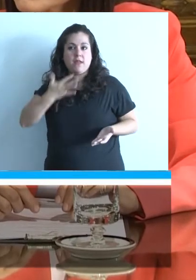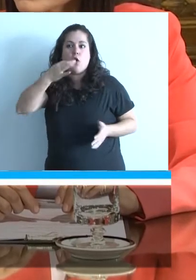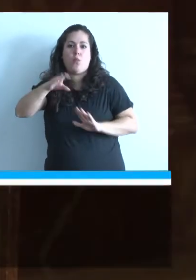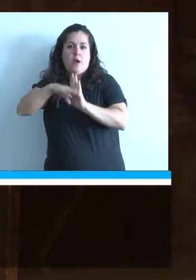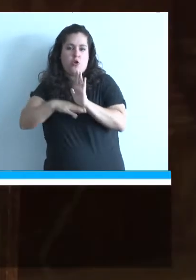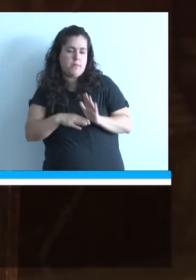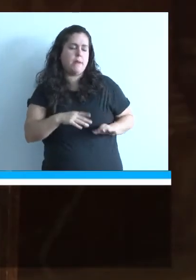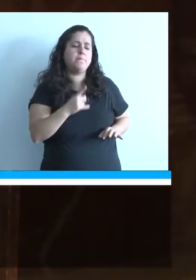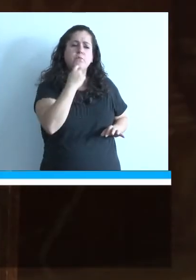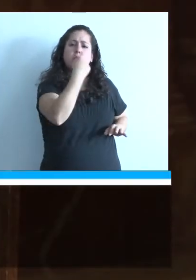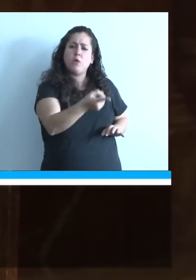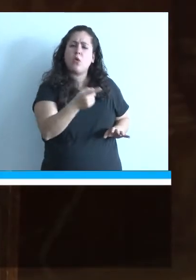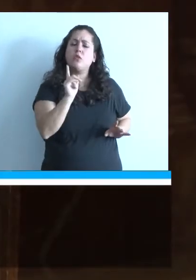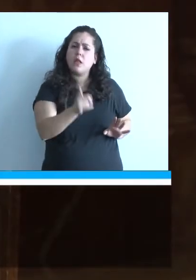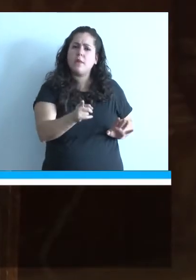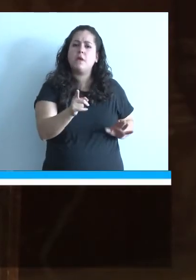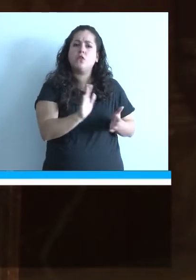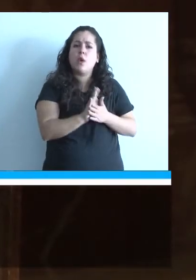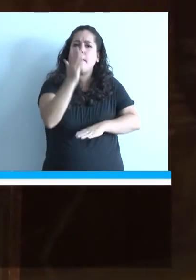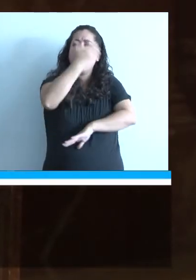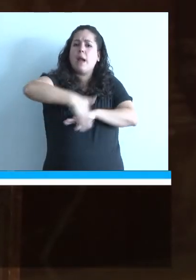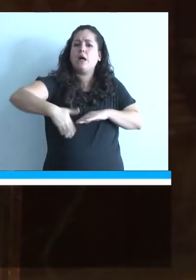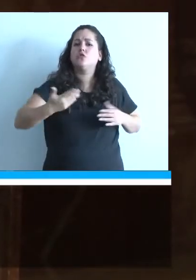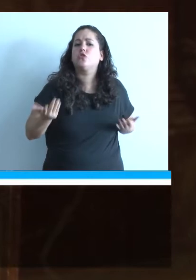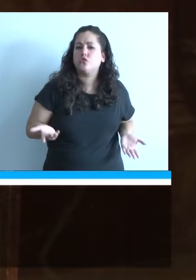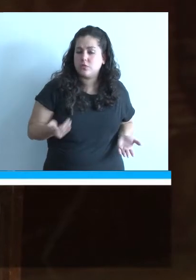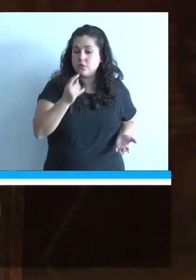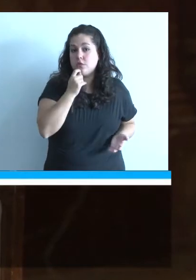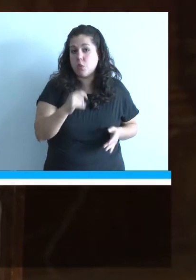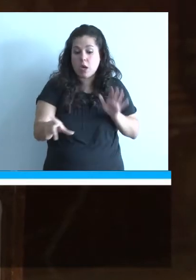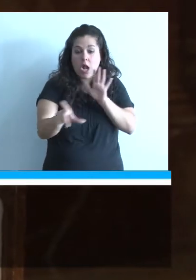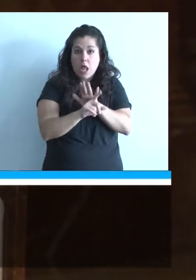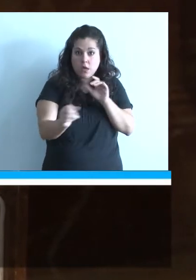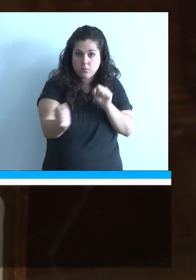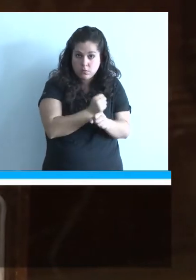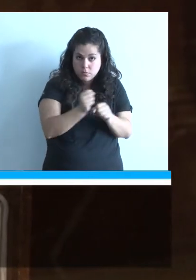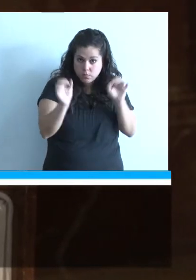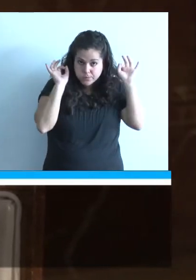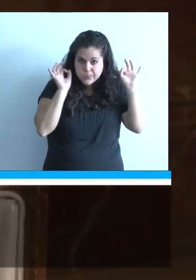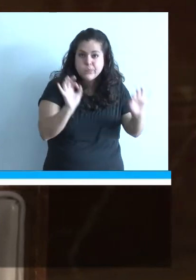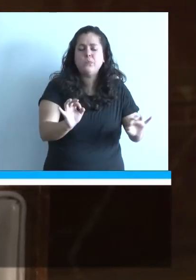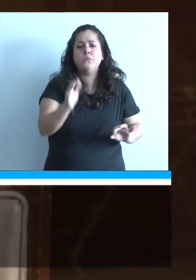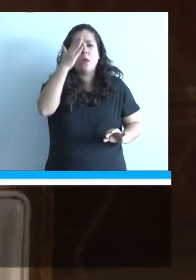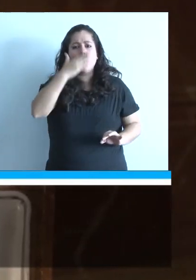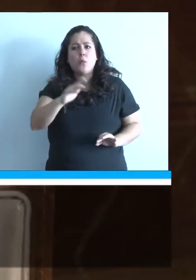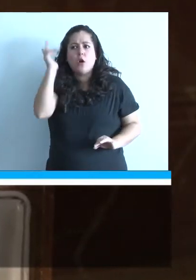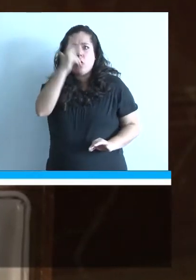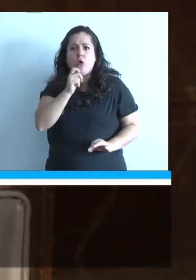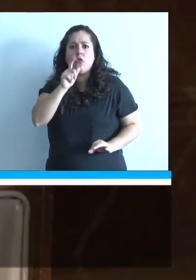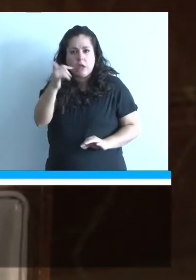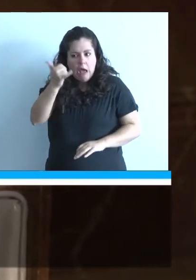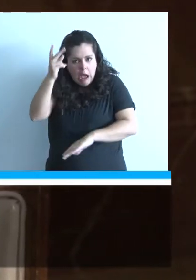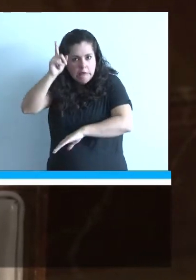bajo una norma. Y la pregunta más importante que le quería hacer es el tema de los plazos, ¿no? Si una vez que se regule esto y se apruebe,